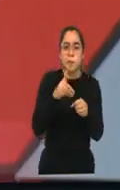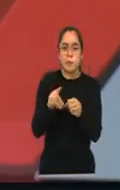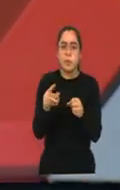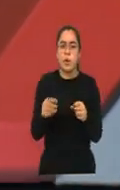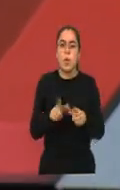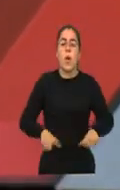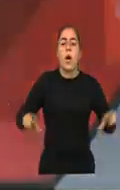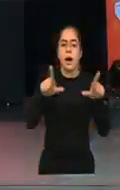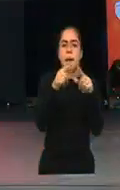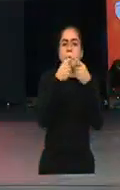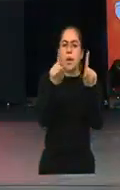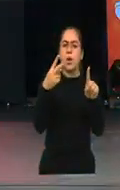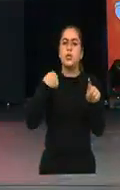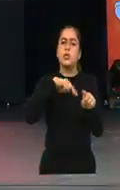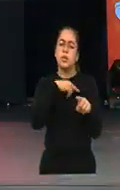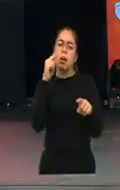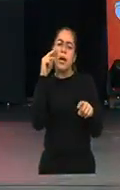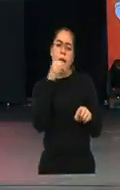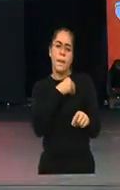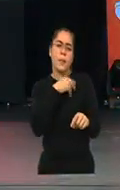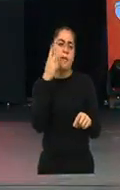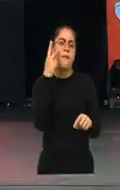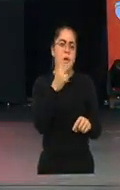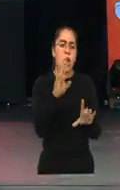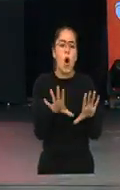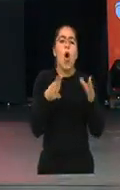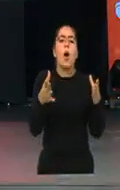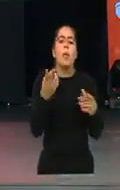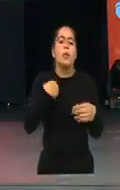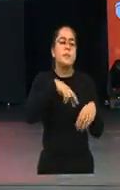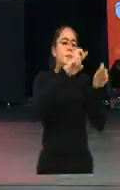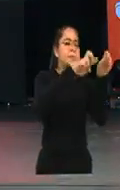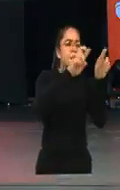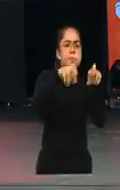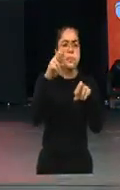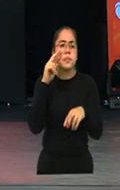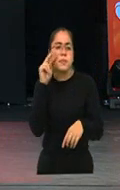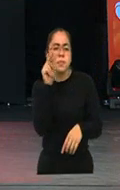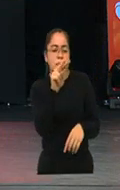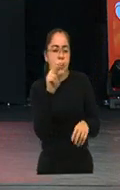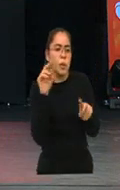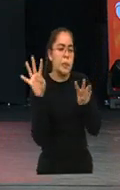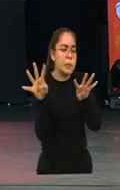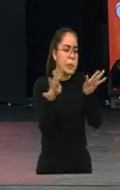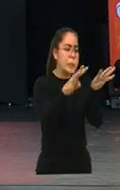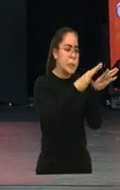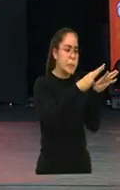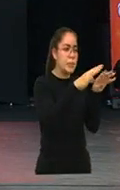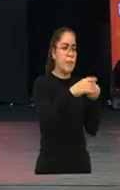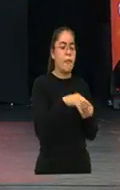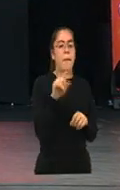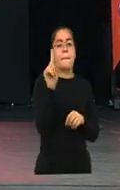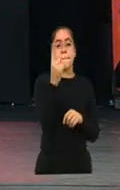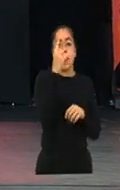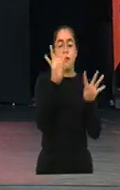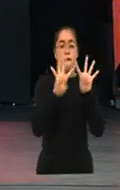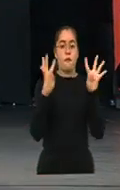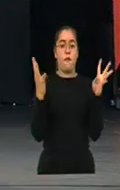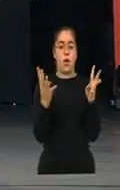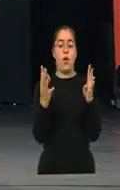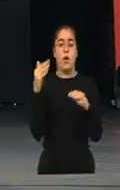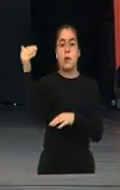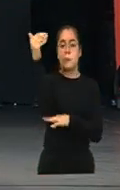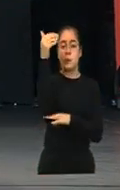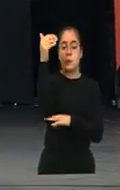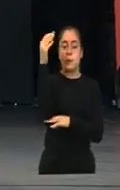dar una vuelta a ver cómo está el ambiente en nuestros queridos foros, ¿te parece? A ver, allá están todos los foros, nos vamos primero al foro Inclusión. ¿Cómo están